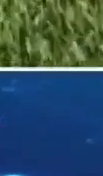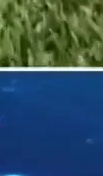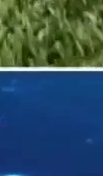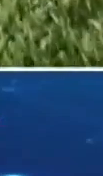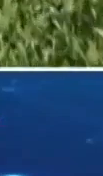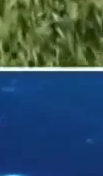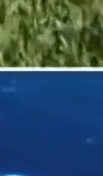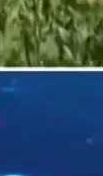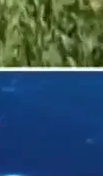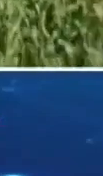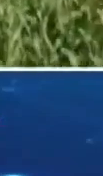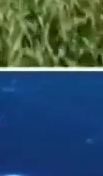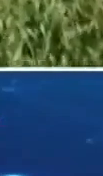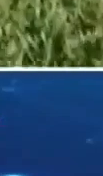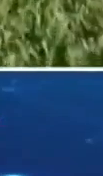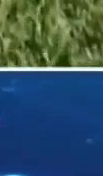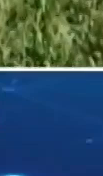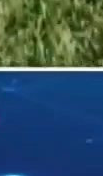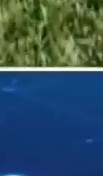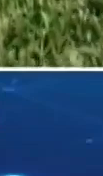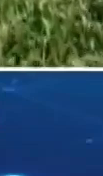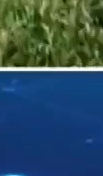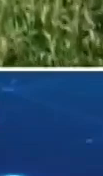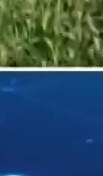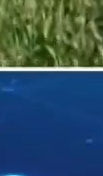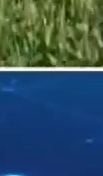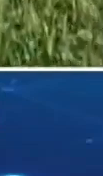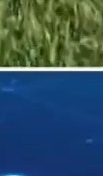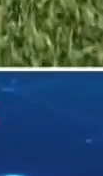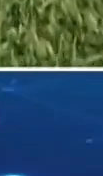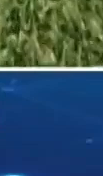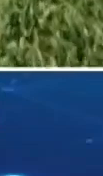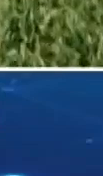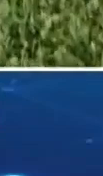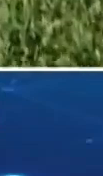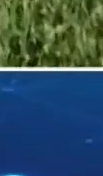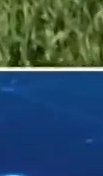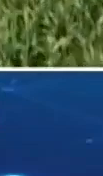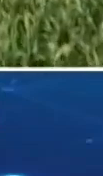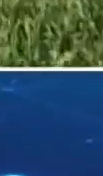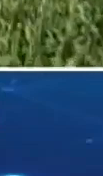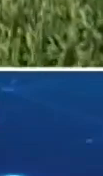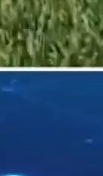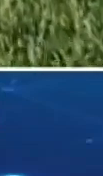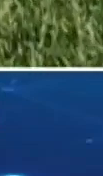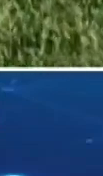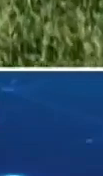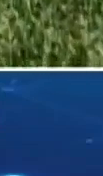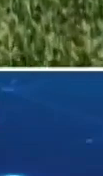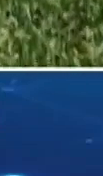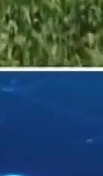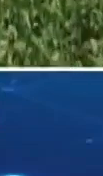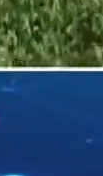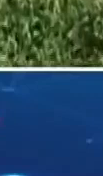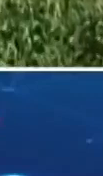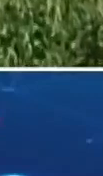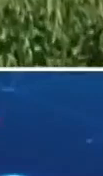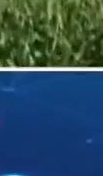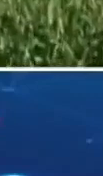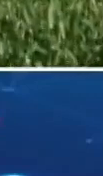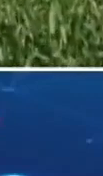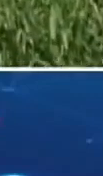asociaciones productivas, unión de las fuerzas productivas, ha sido la clave del éxito de este